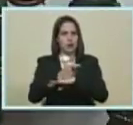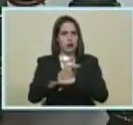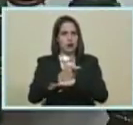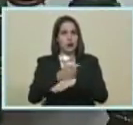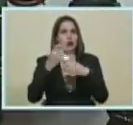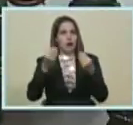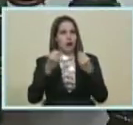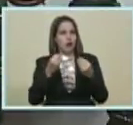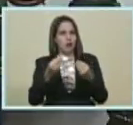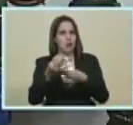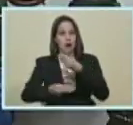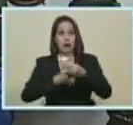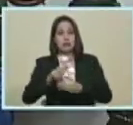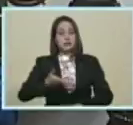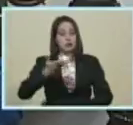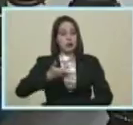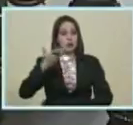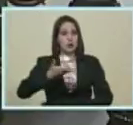es muy importante